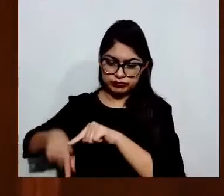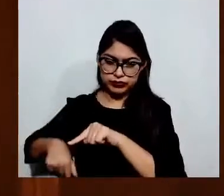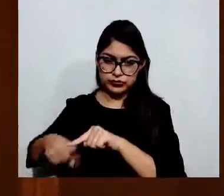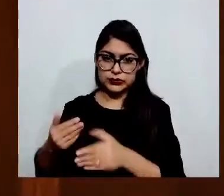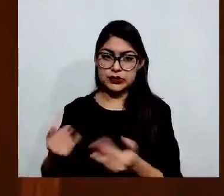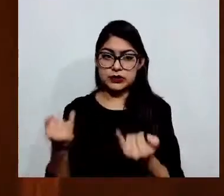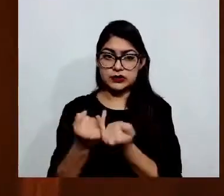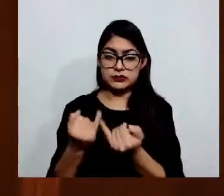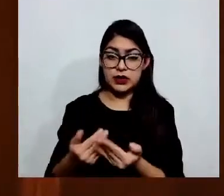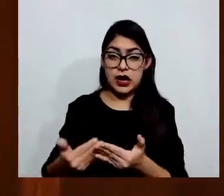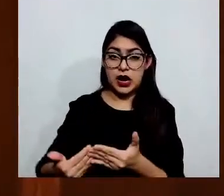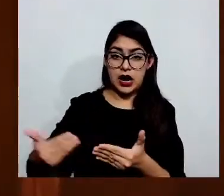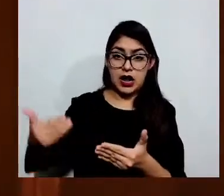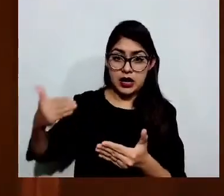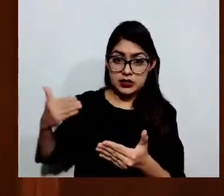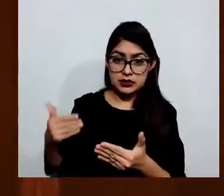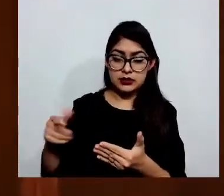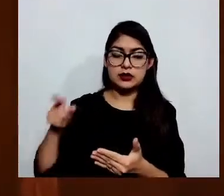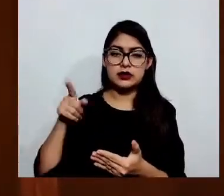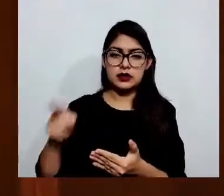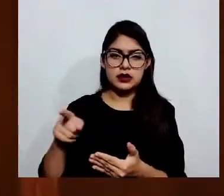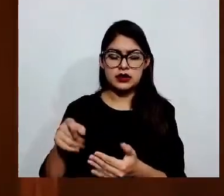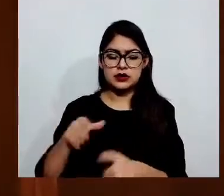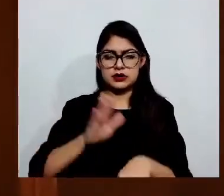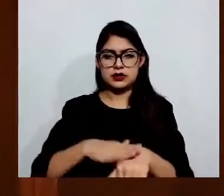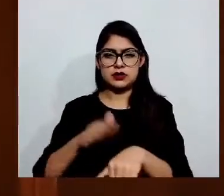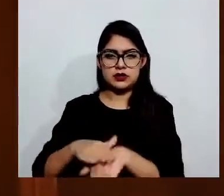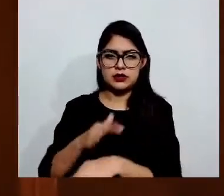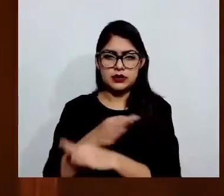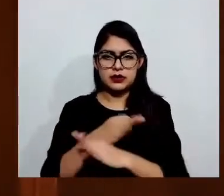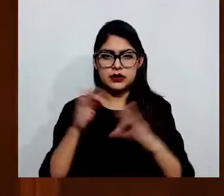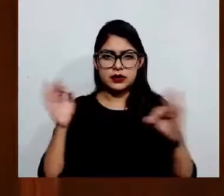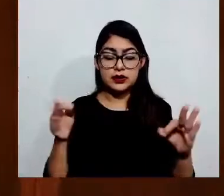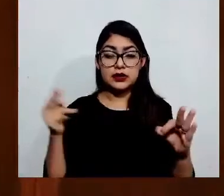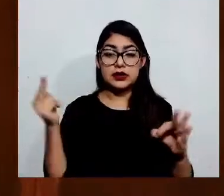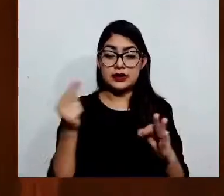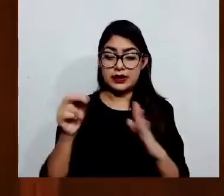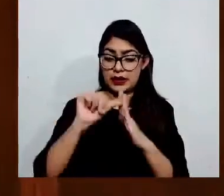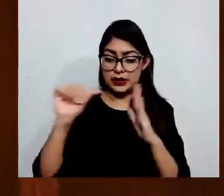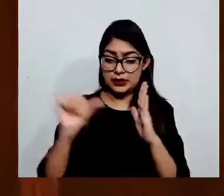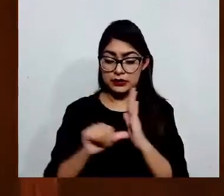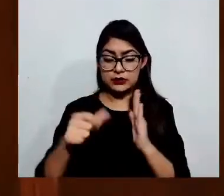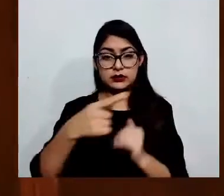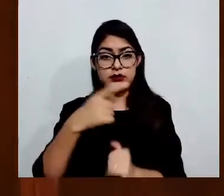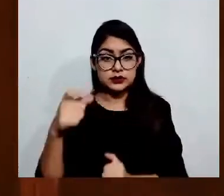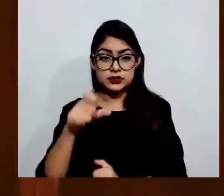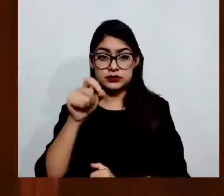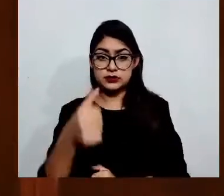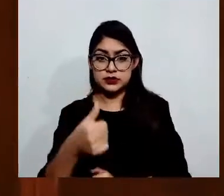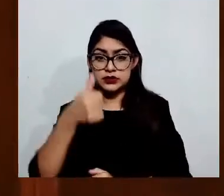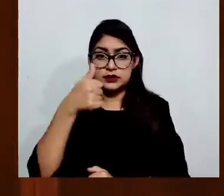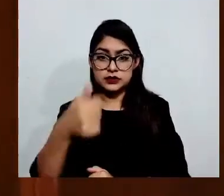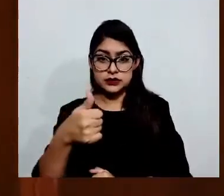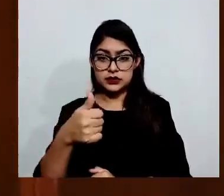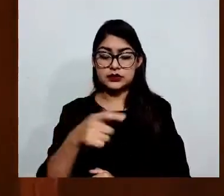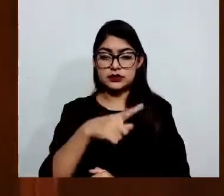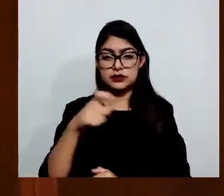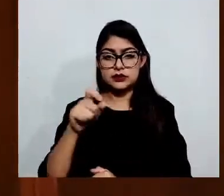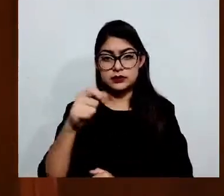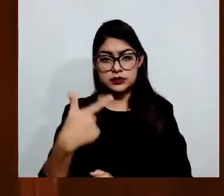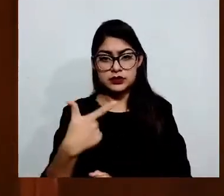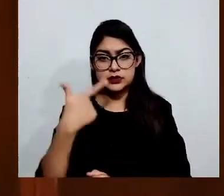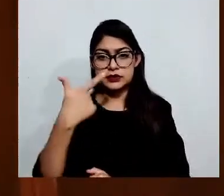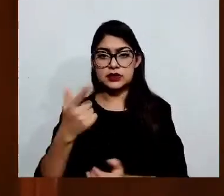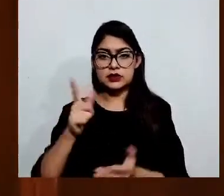necesario que se deroguen los artículos 126 y 127 del Código Penal del Estado de México,